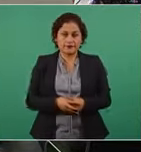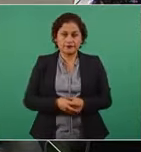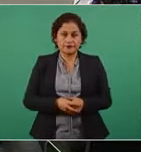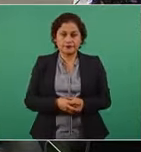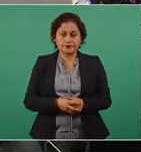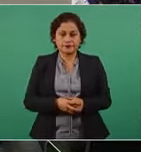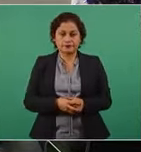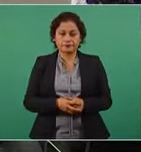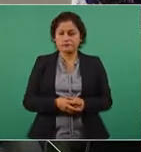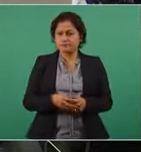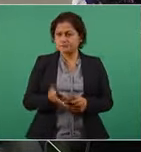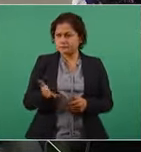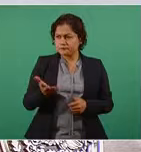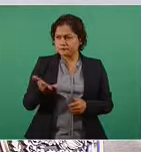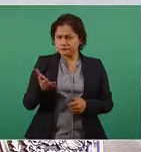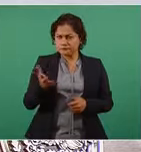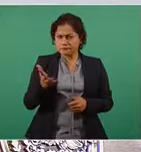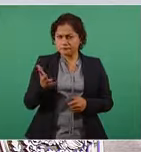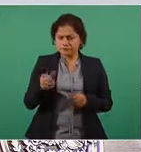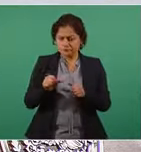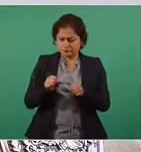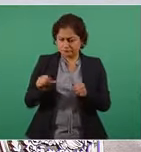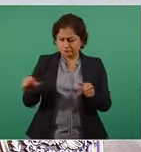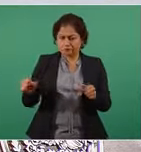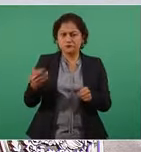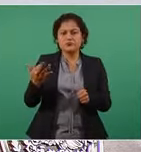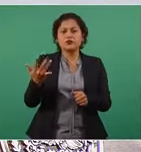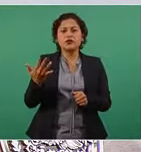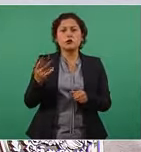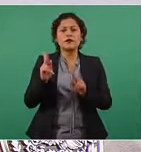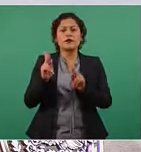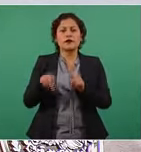son alrededor de 50 kilómetros,